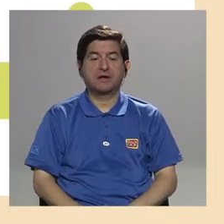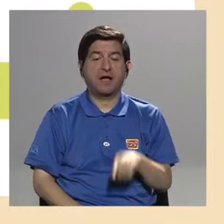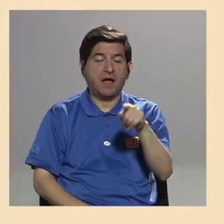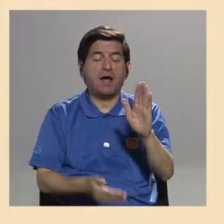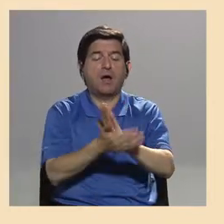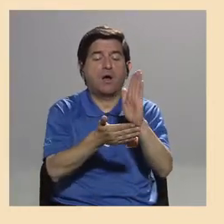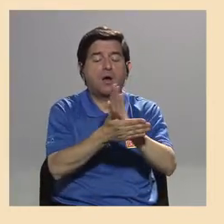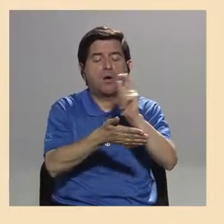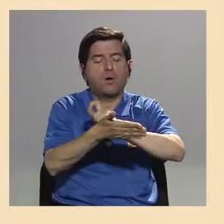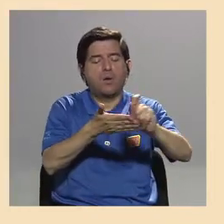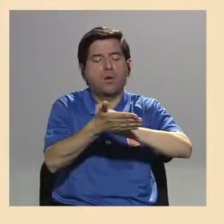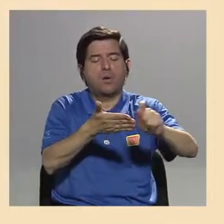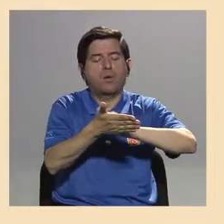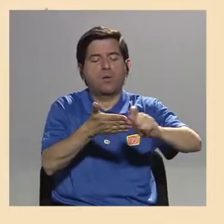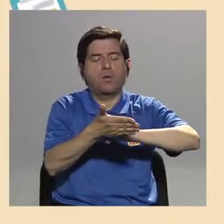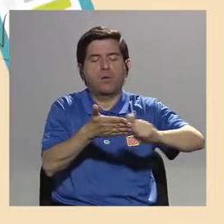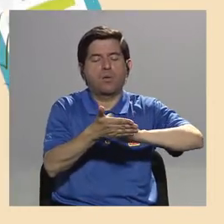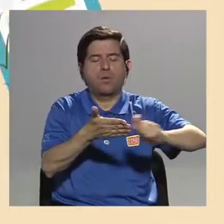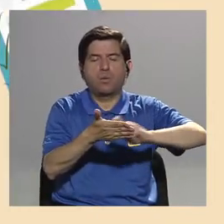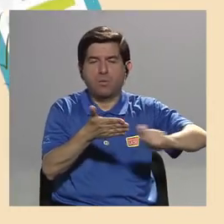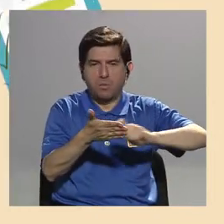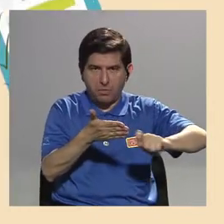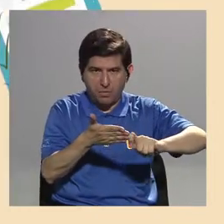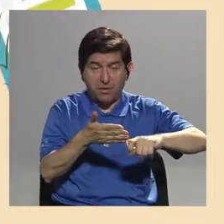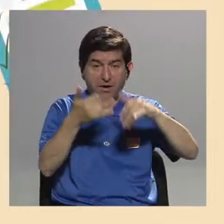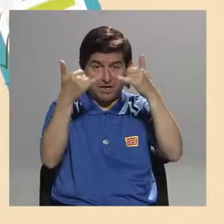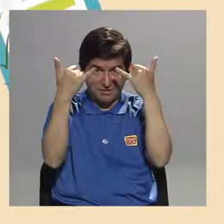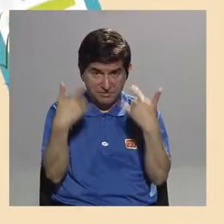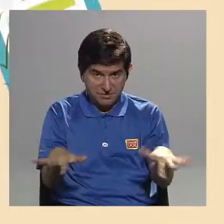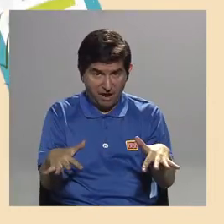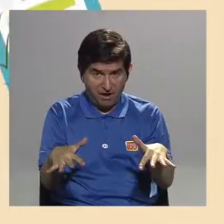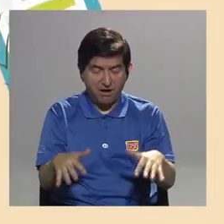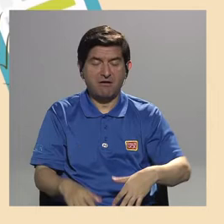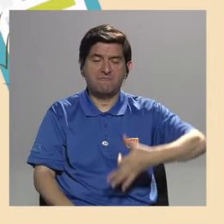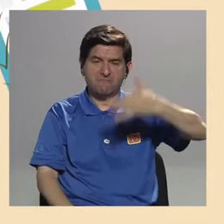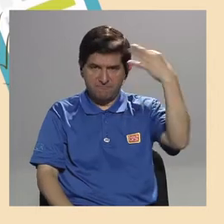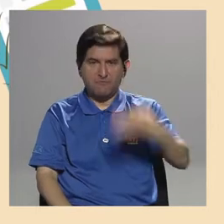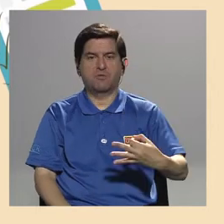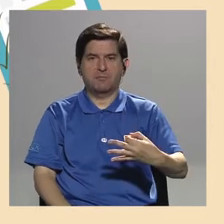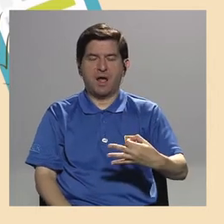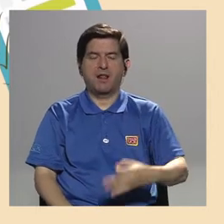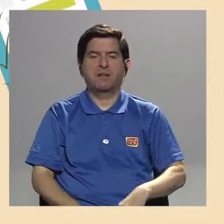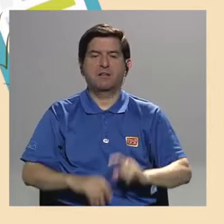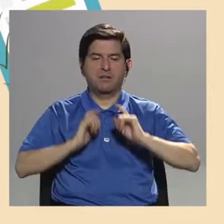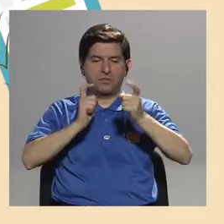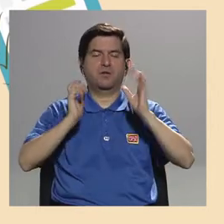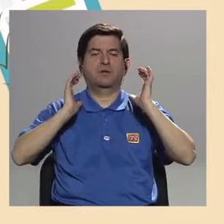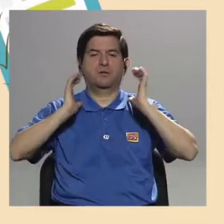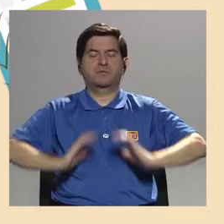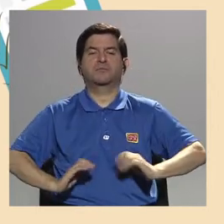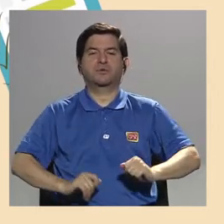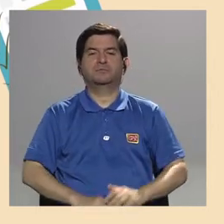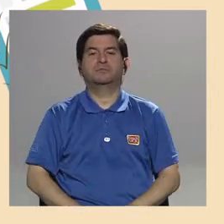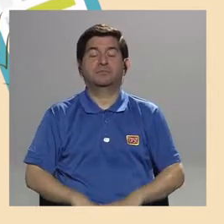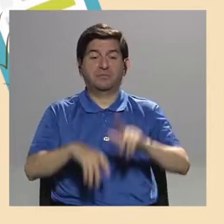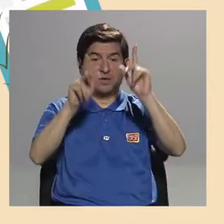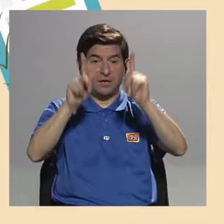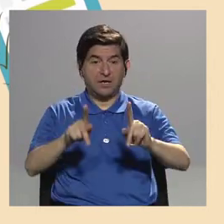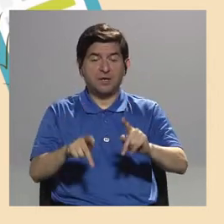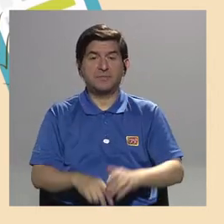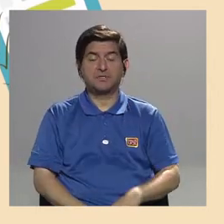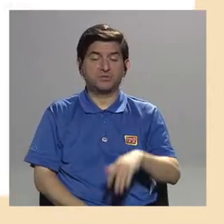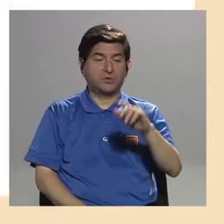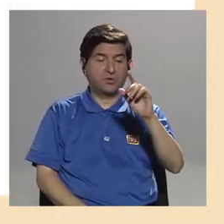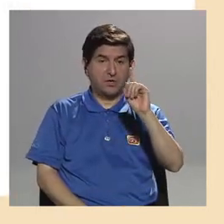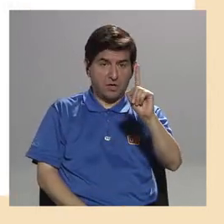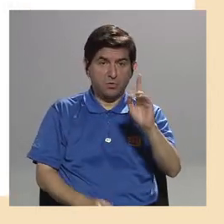se llena todo un formulario de donación y entonces ya con esto queda formalizada la donación del cuerpo. Al paciente se